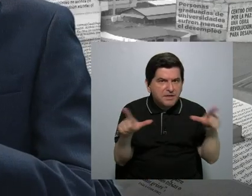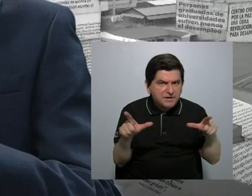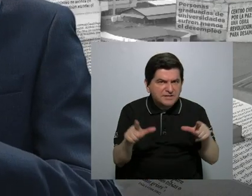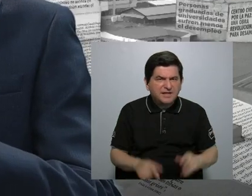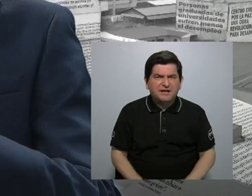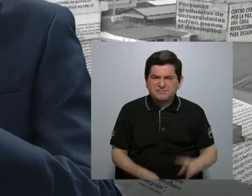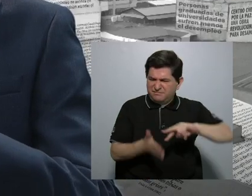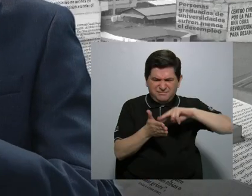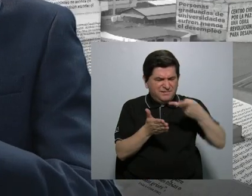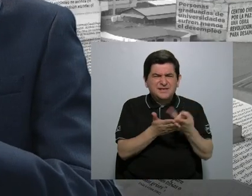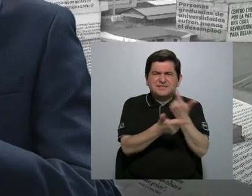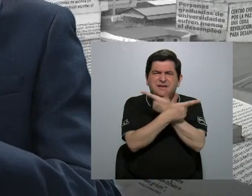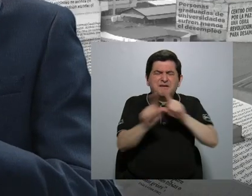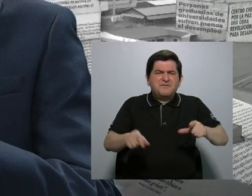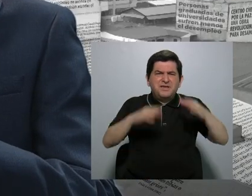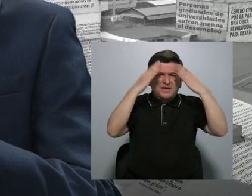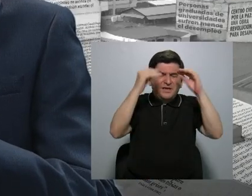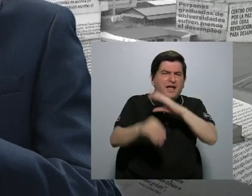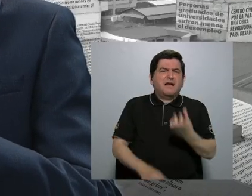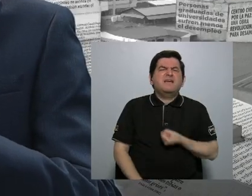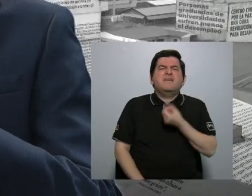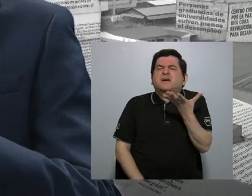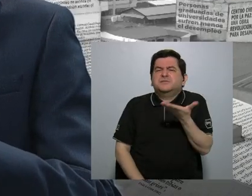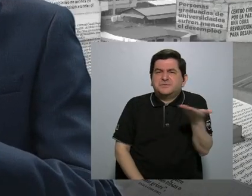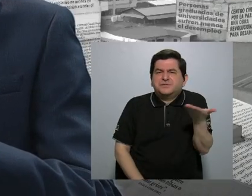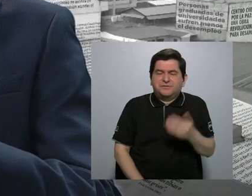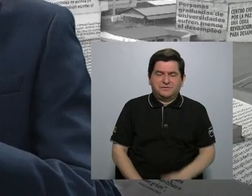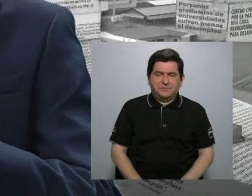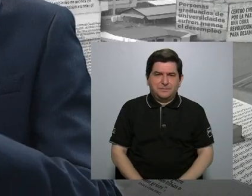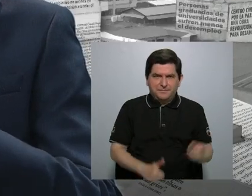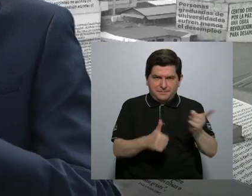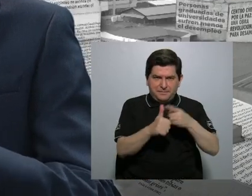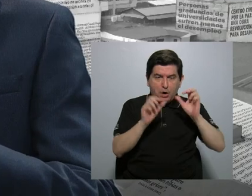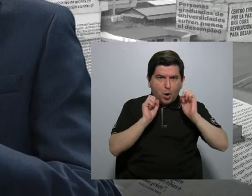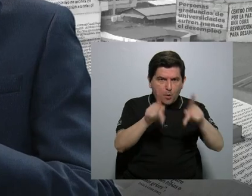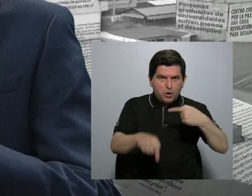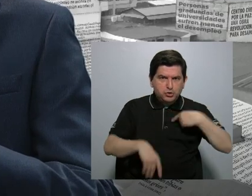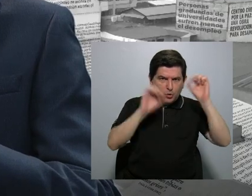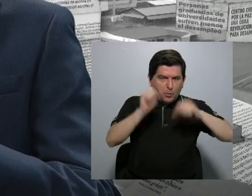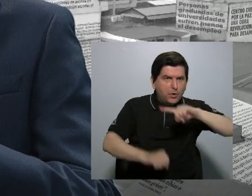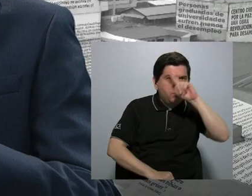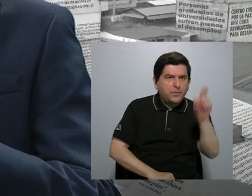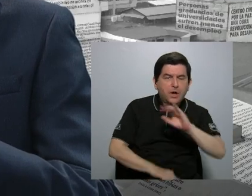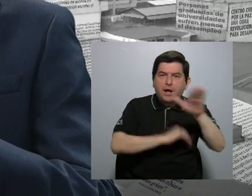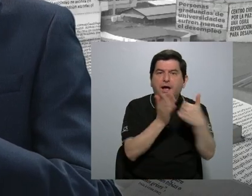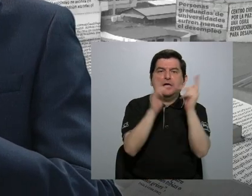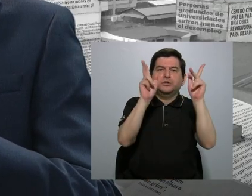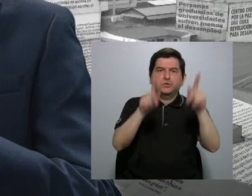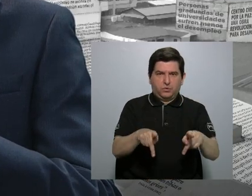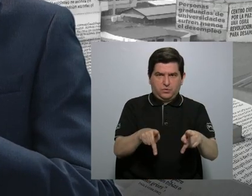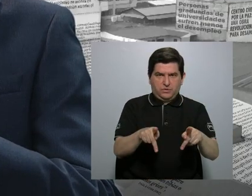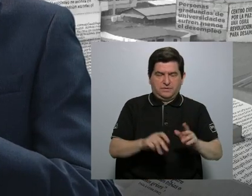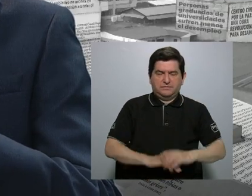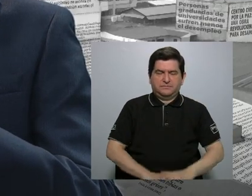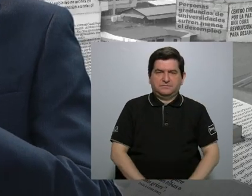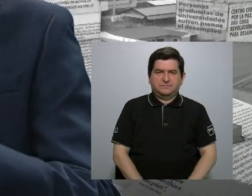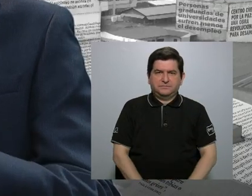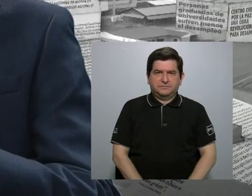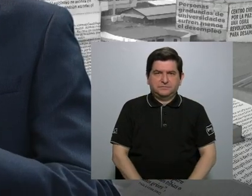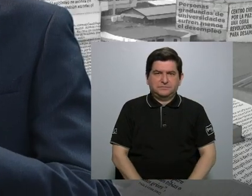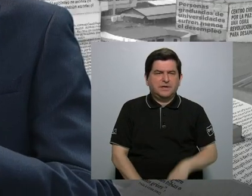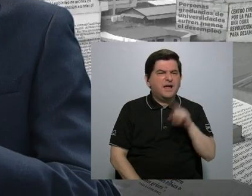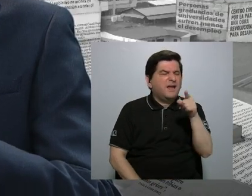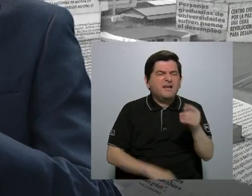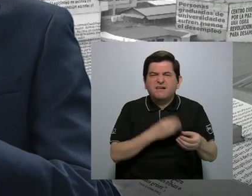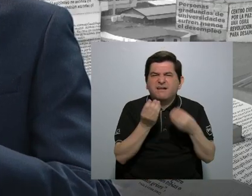consiste, digamos, la libertad de información, la libertad de expresión. Primero, en la posibilidad de que yo pueda preguntarle a cualquier persona sobre lo